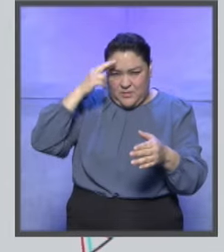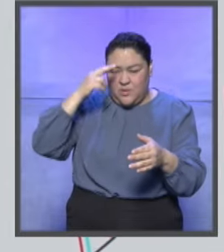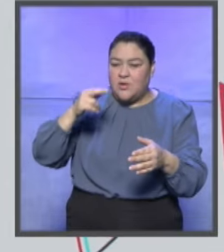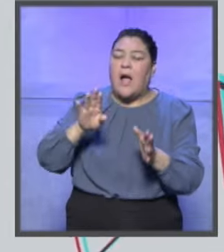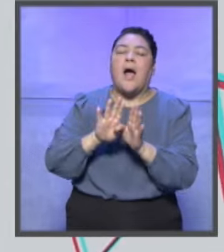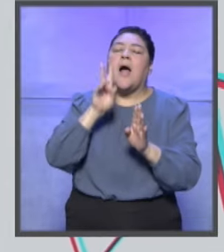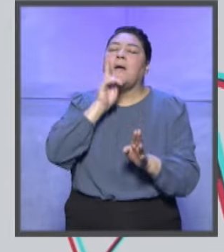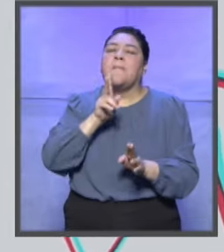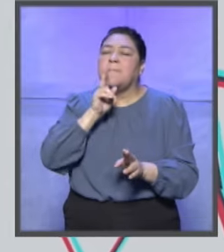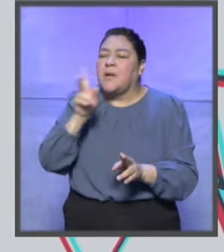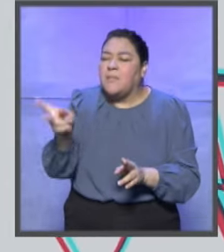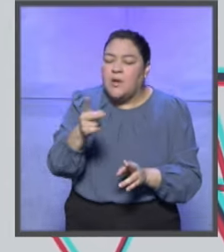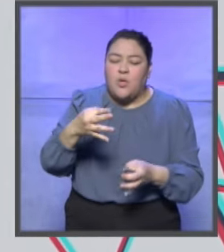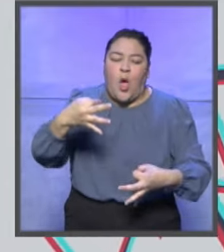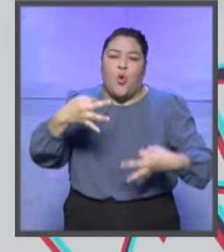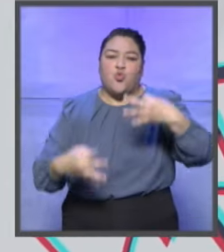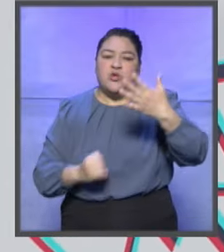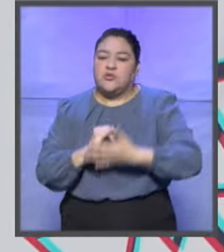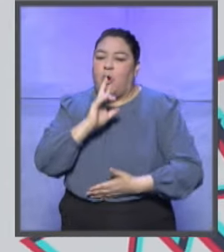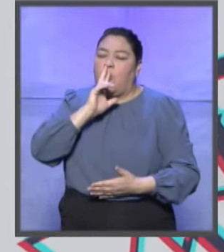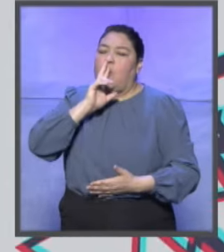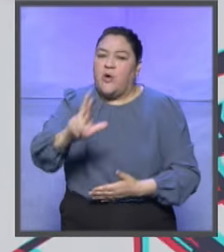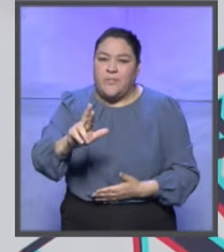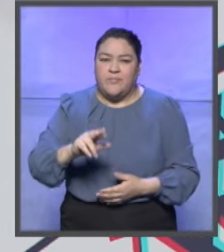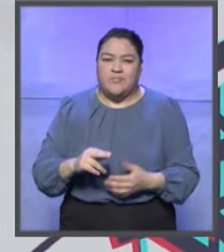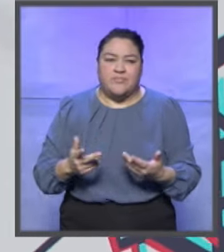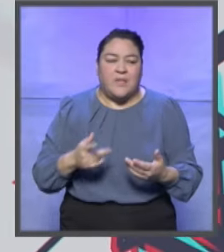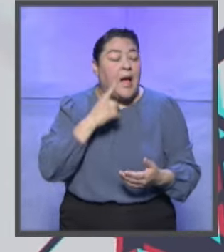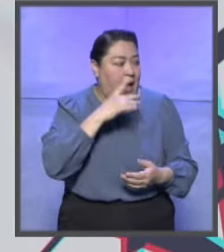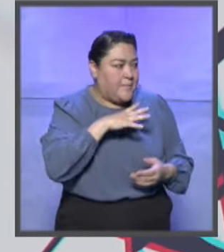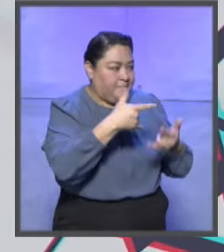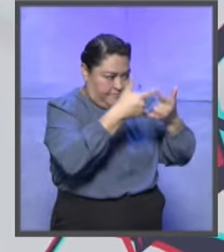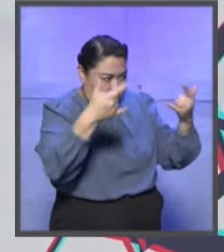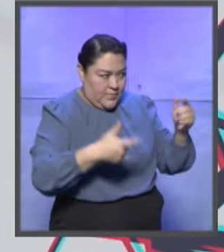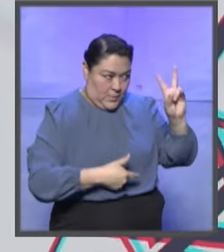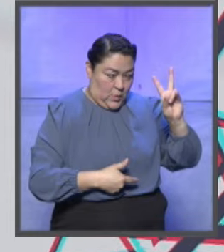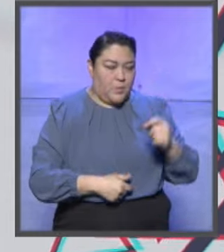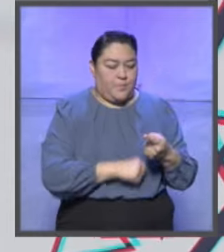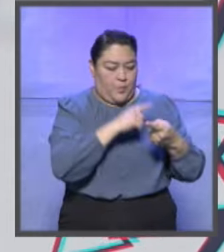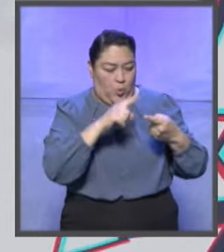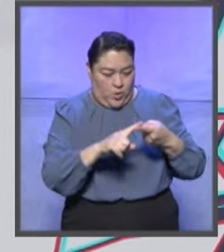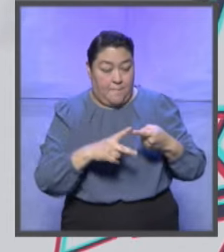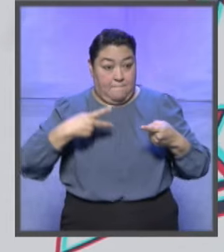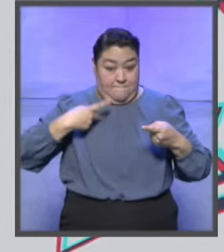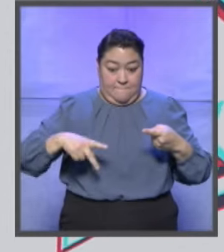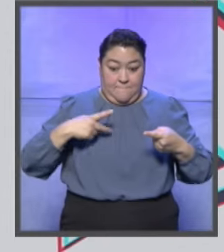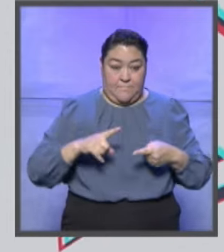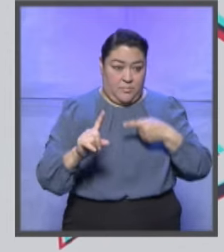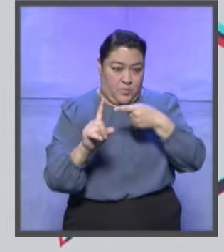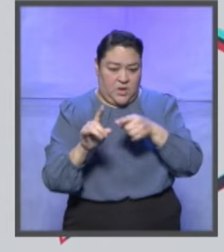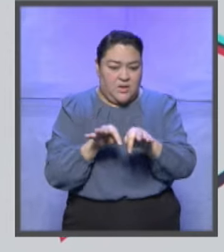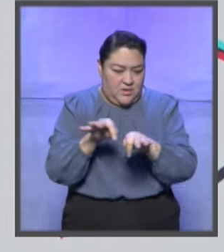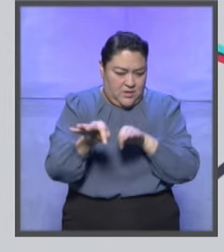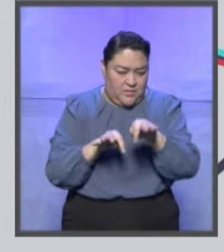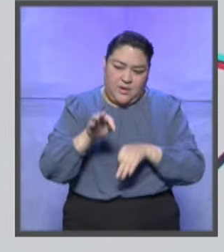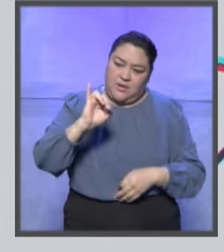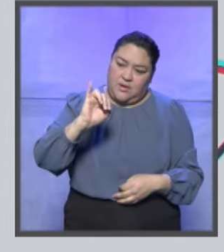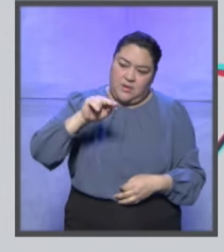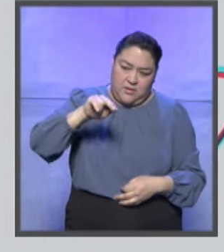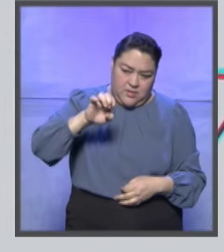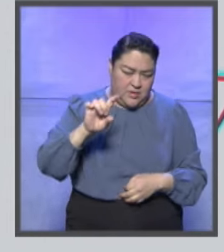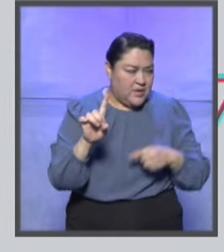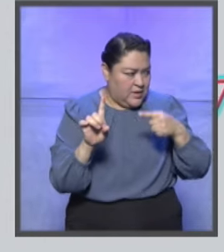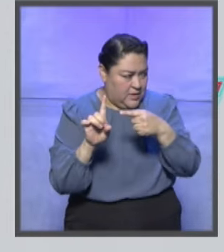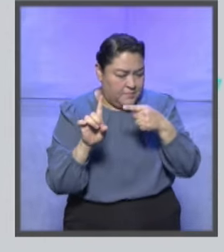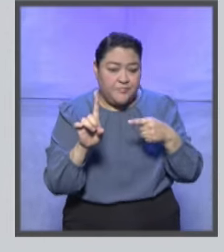de una sentencia que resalte este tema de los derechos humanos. Te voy a poner dos ejemplos, ¿no? Una persona que trabajaba en el Instituto Nacional Electoral que